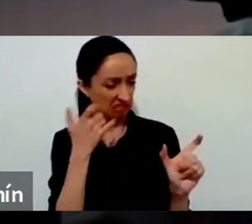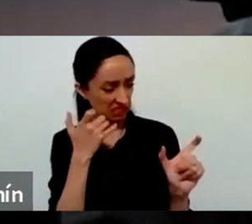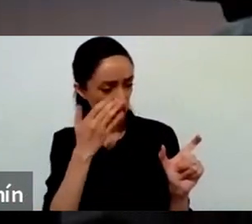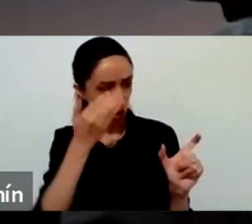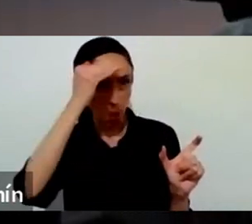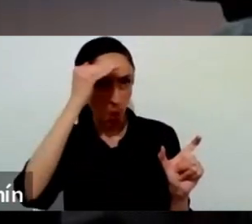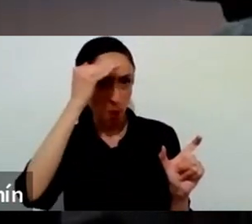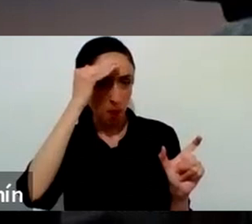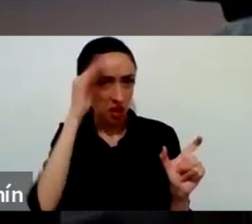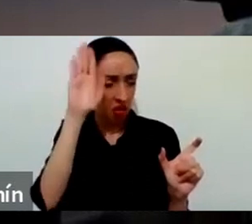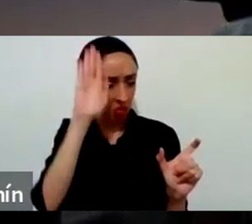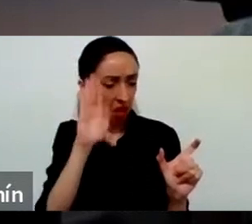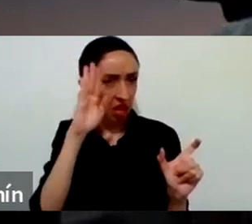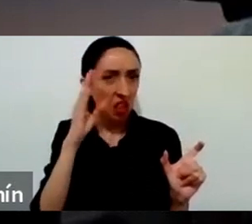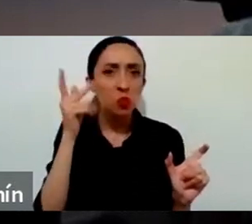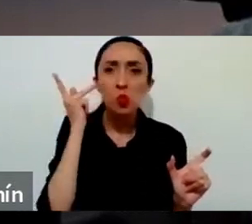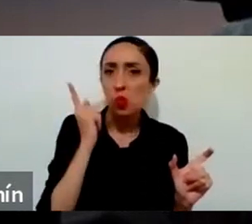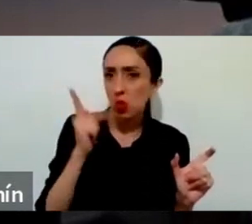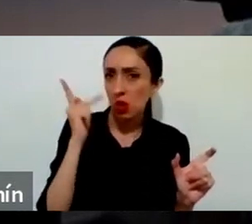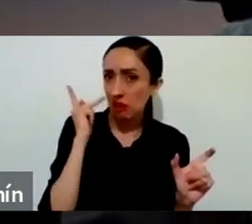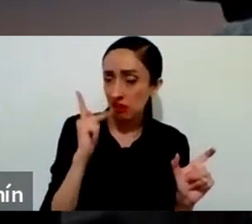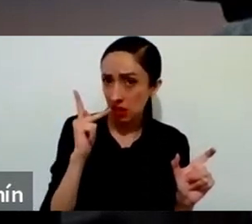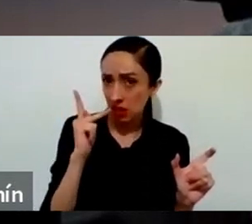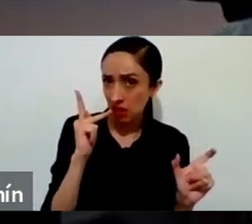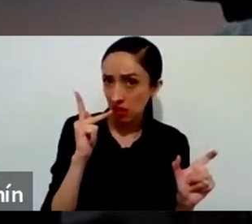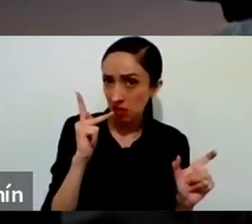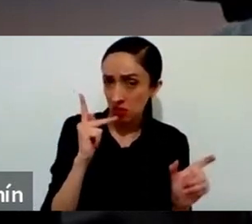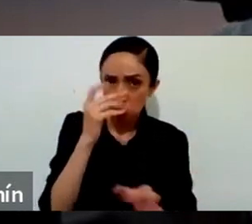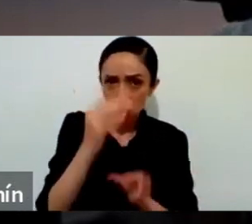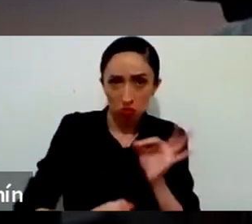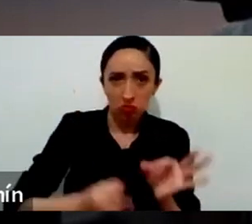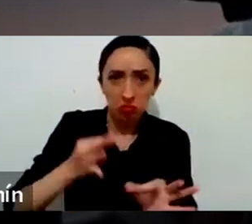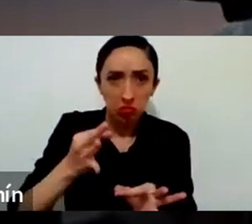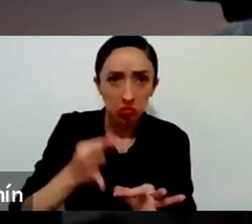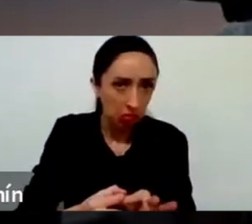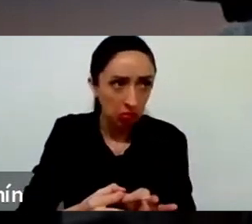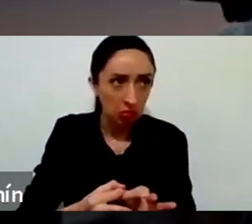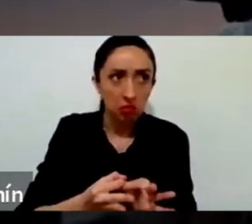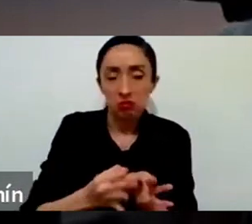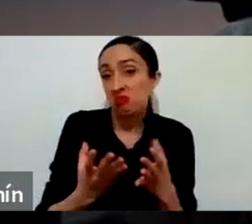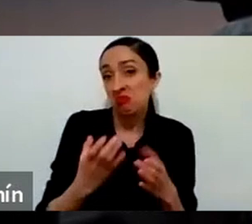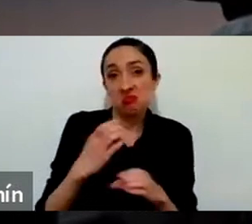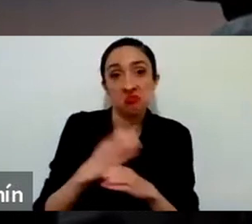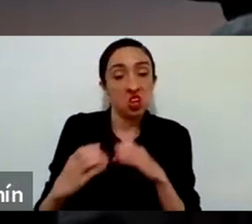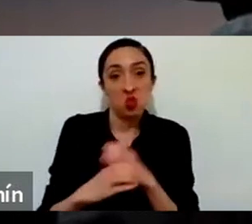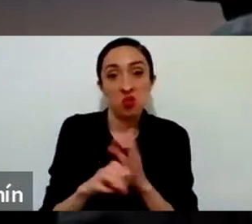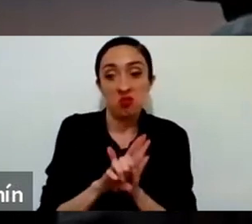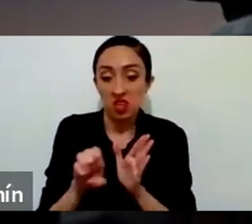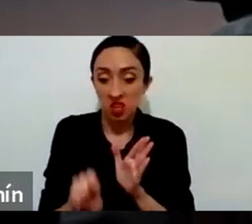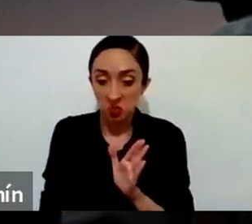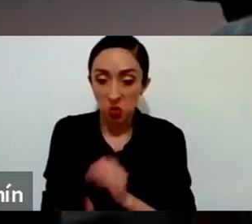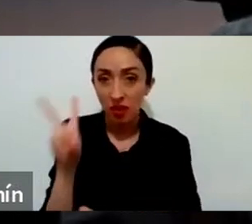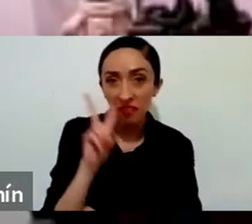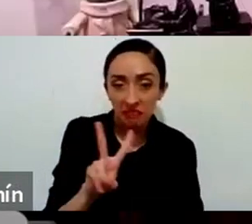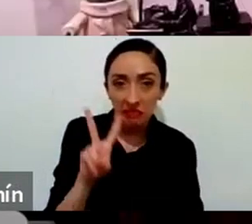para cumplir con los requisitos de un grado, por ejemplo. Pero en este